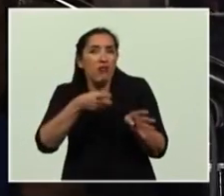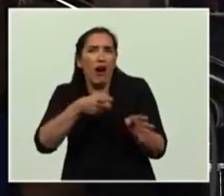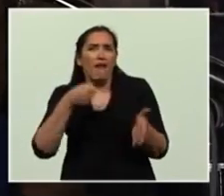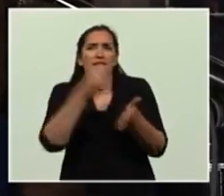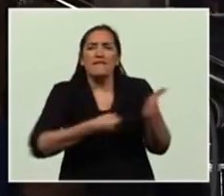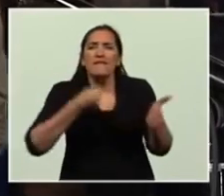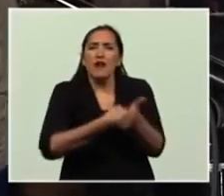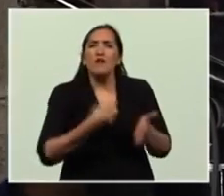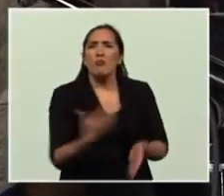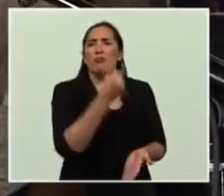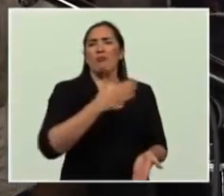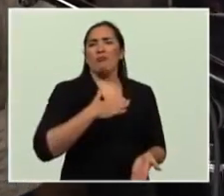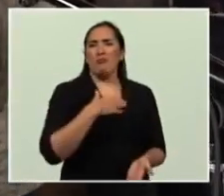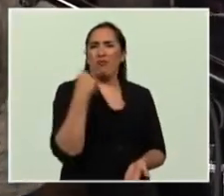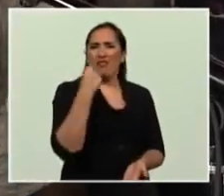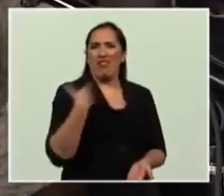cuando